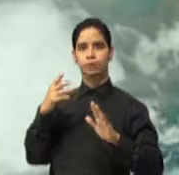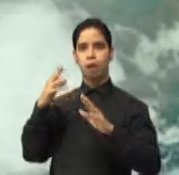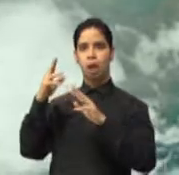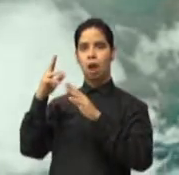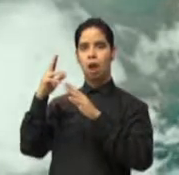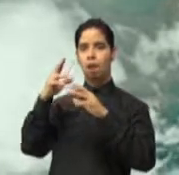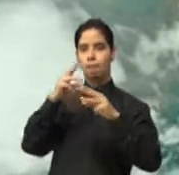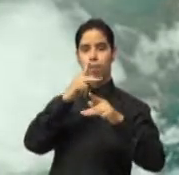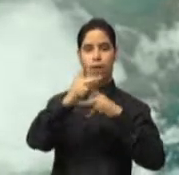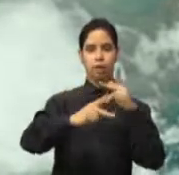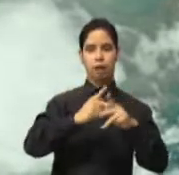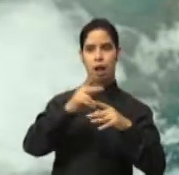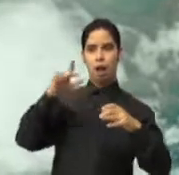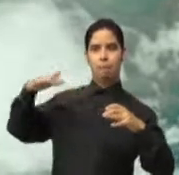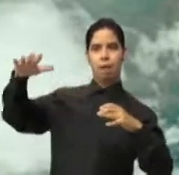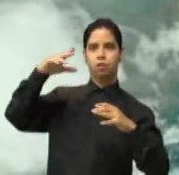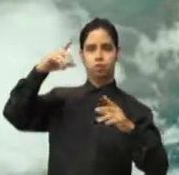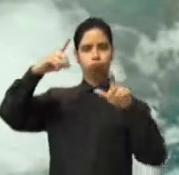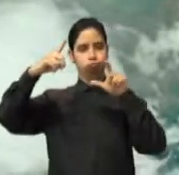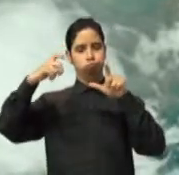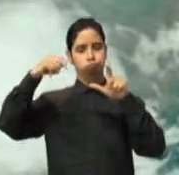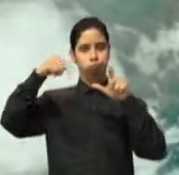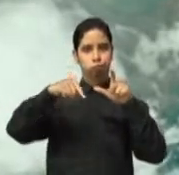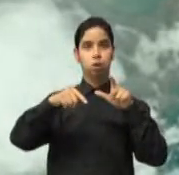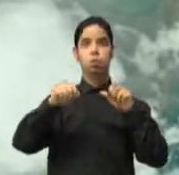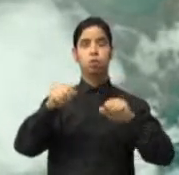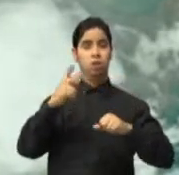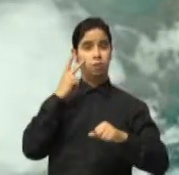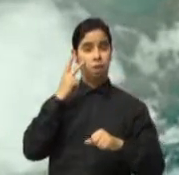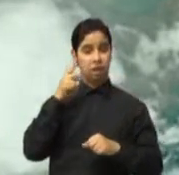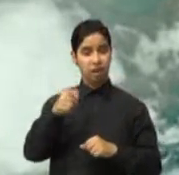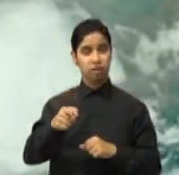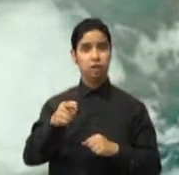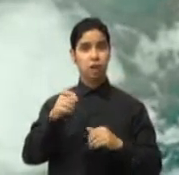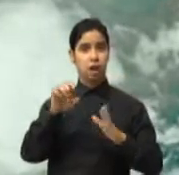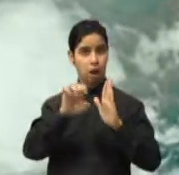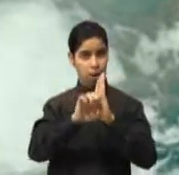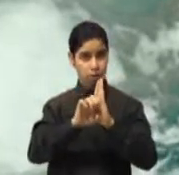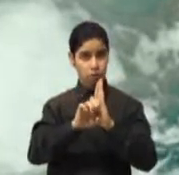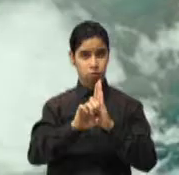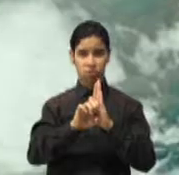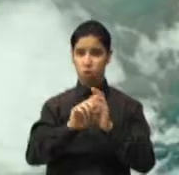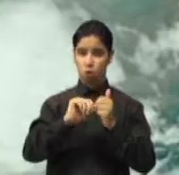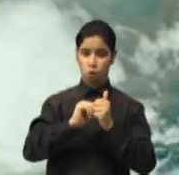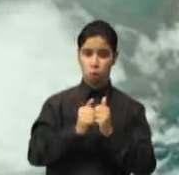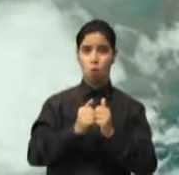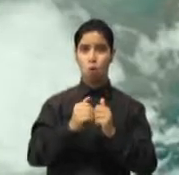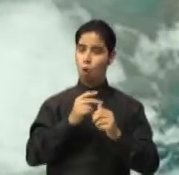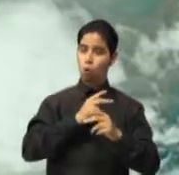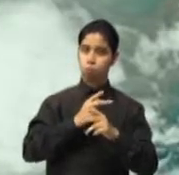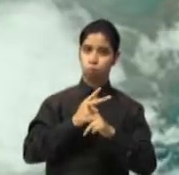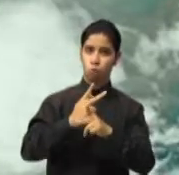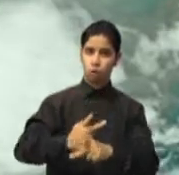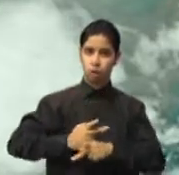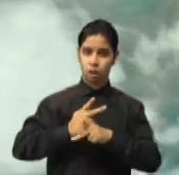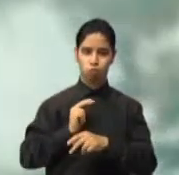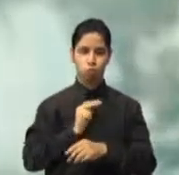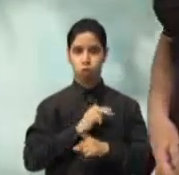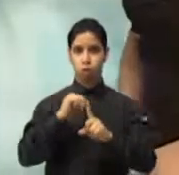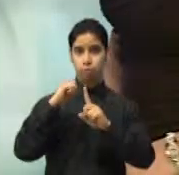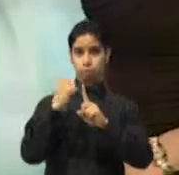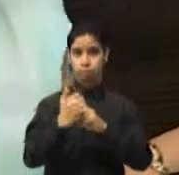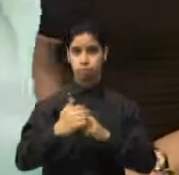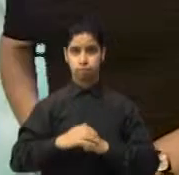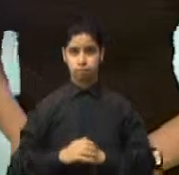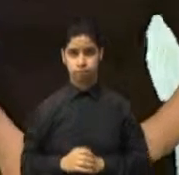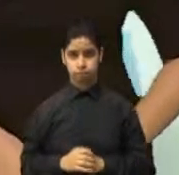superficie. Esto es un excelente ejemplo de cuán importante es cuidar de nuestro medio ambiente. Amigos, esa ha sido la